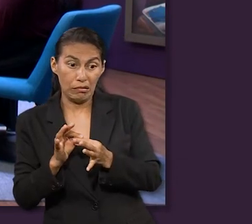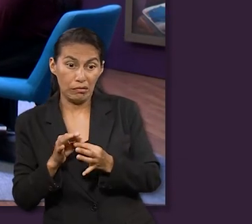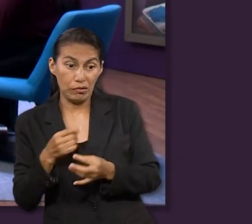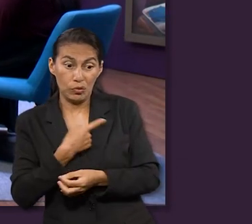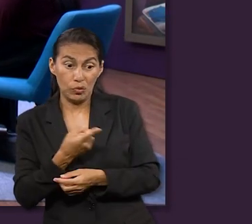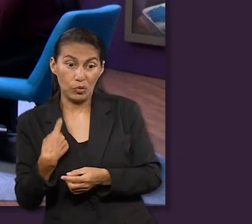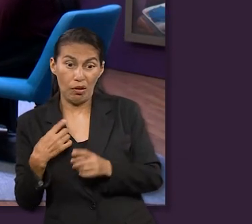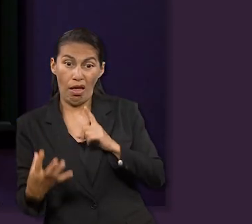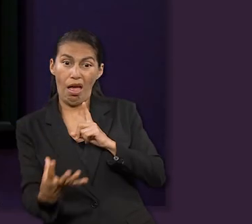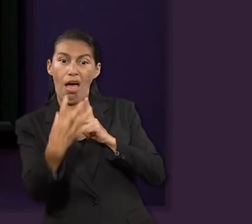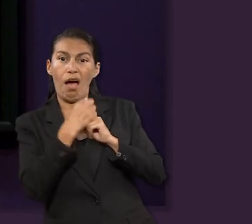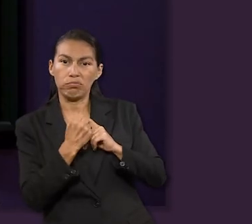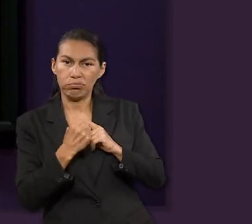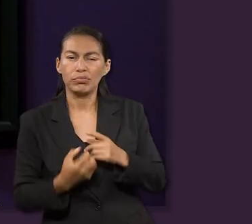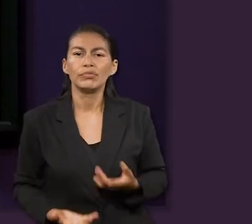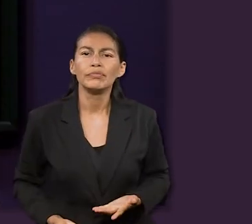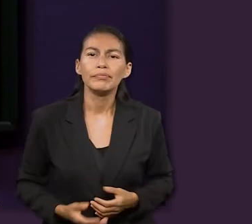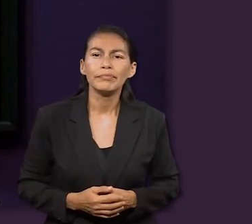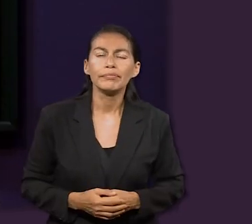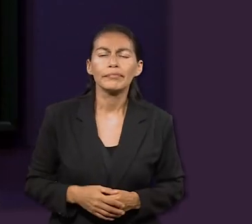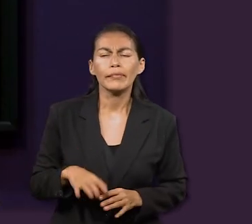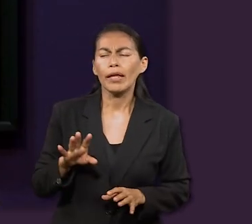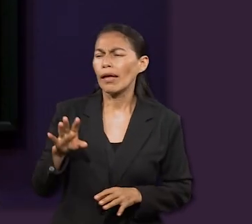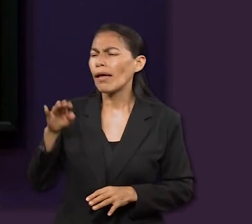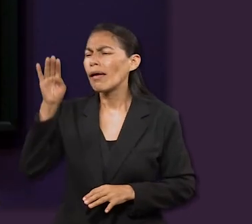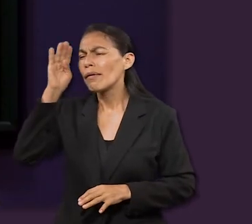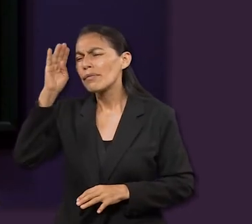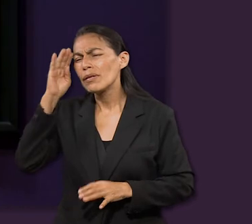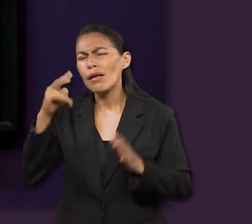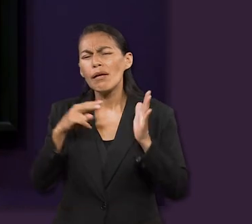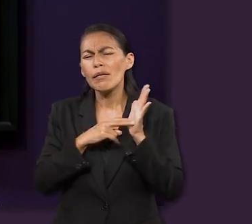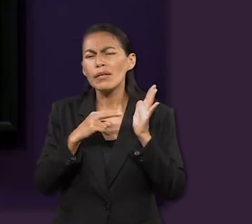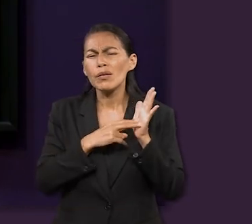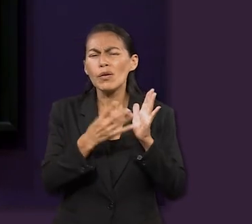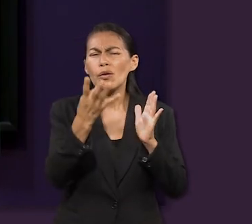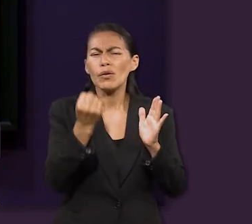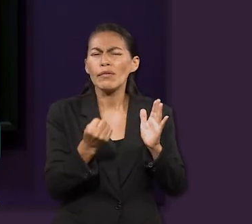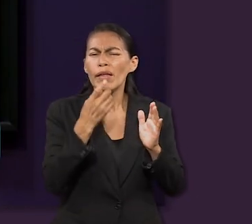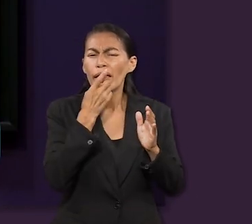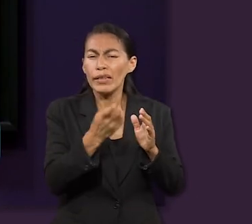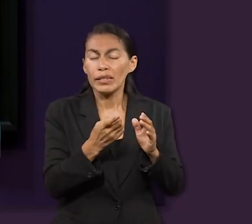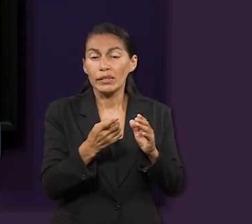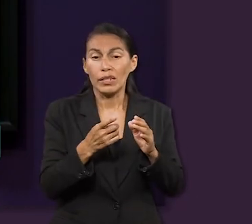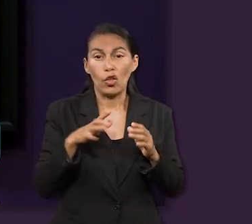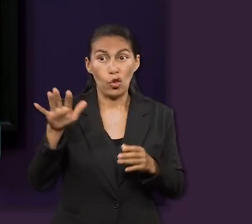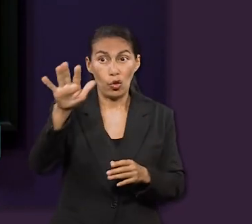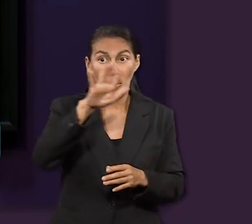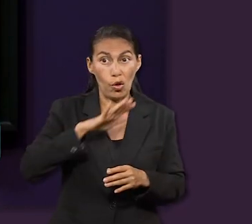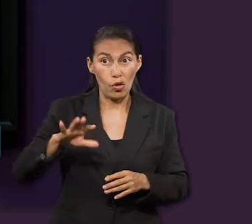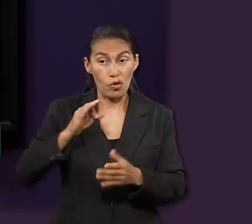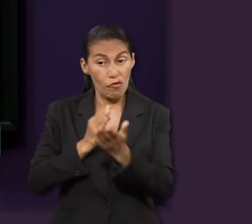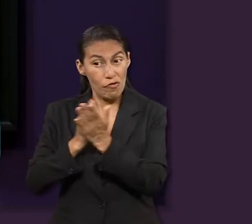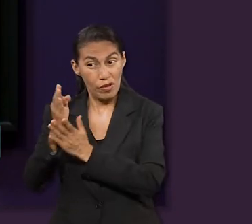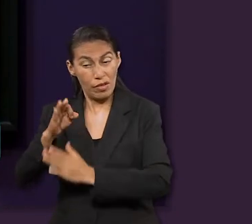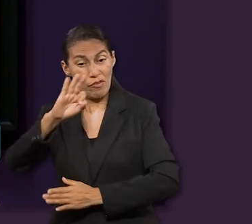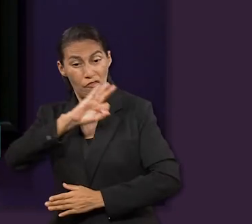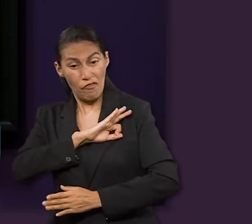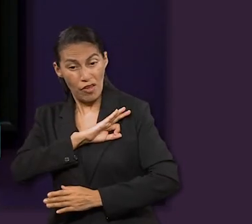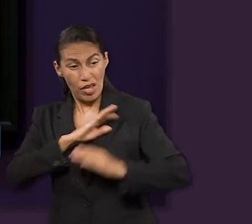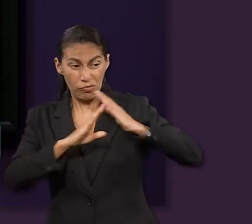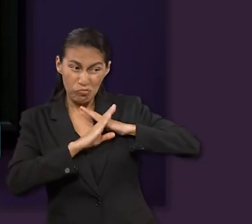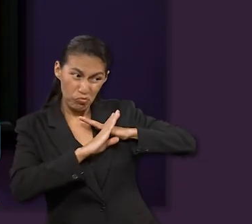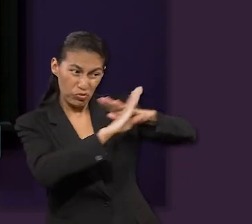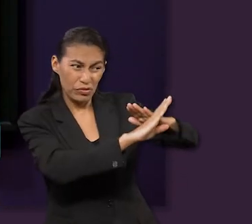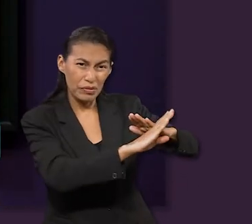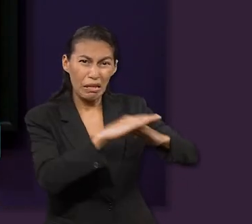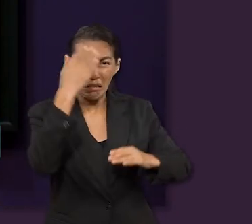el verso que sigue ahí, que es el del 9, dice resistirlo firmes en la fe, sabiendo que los